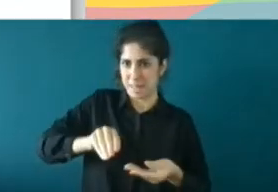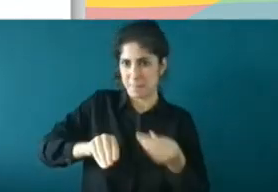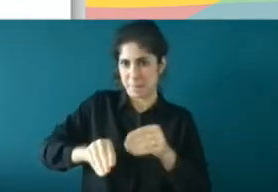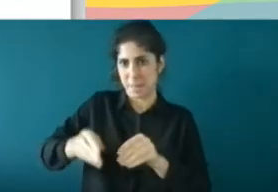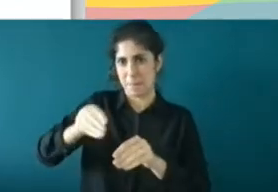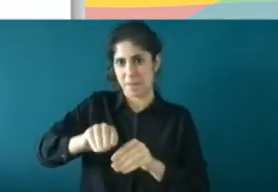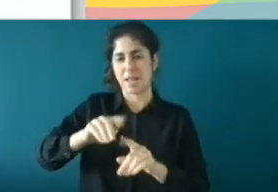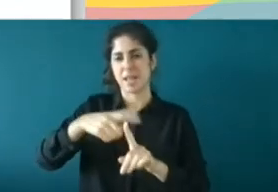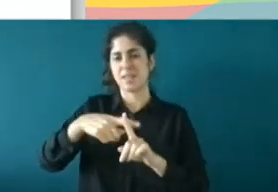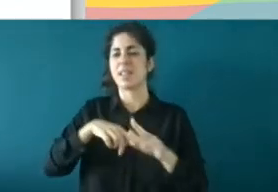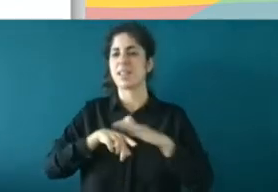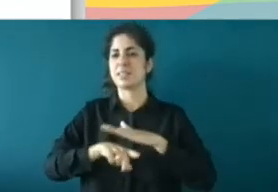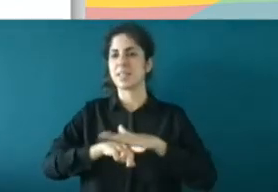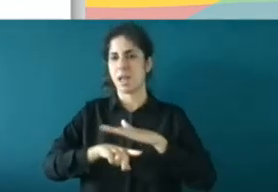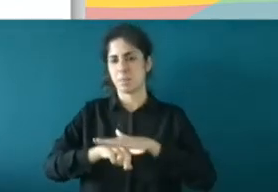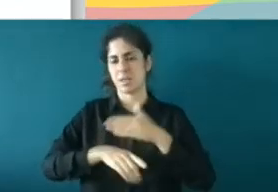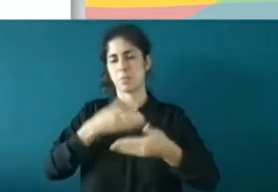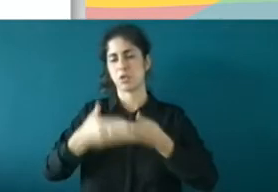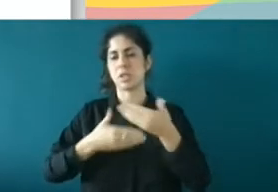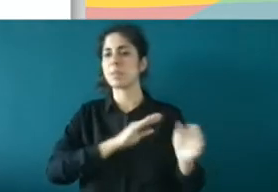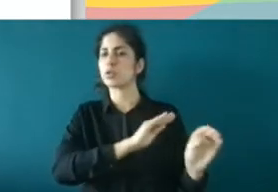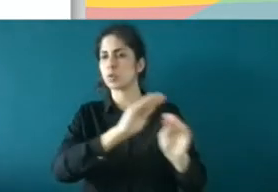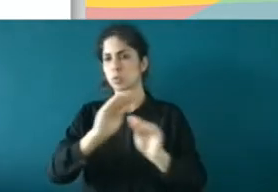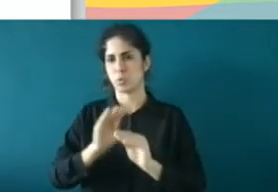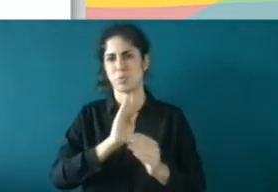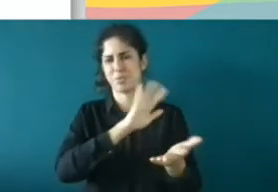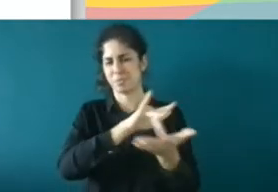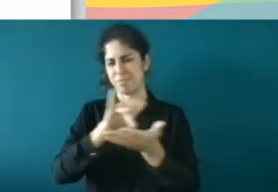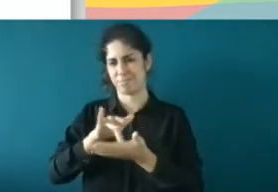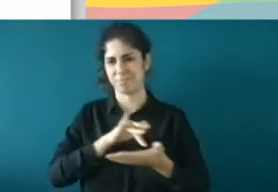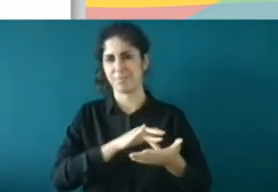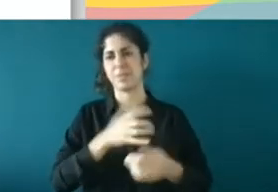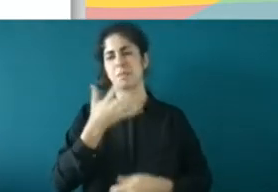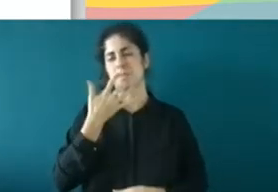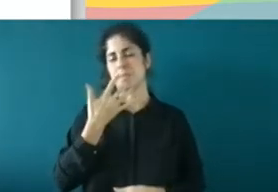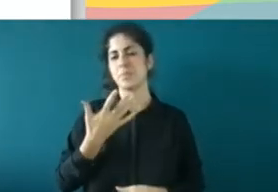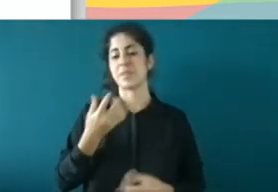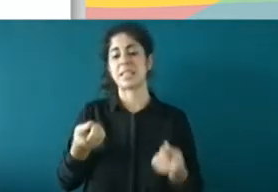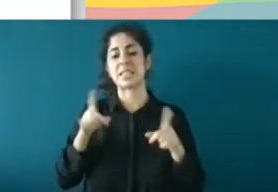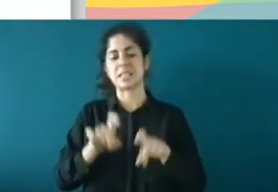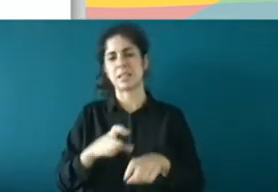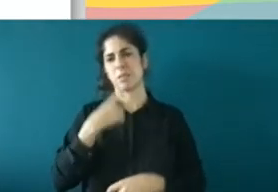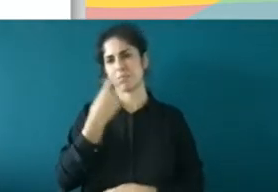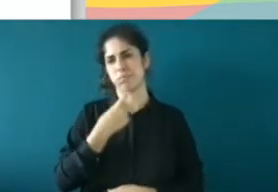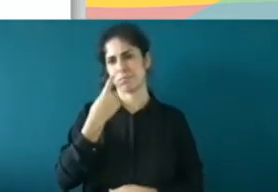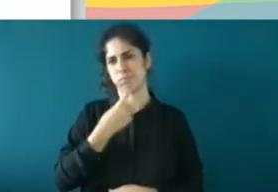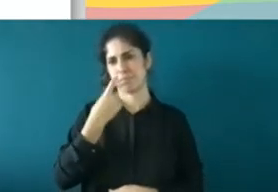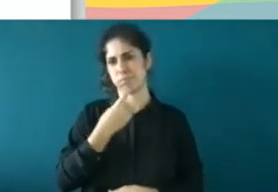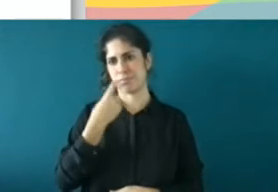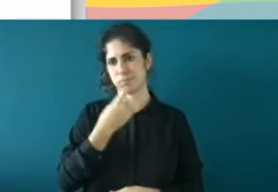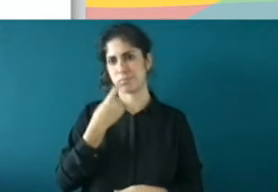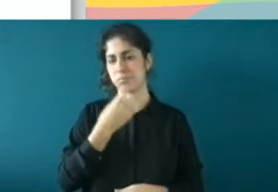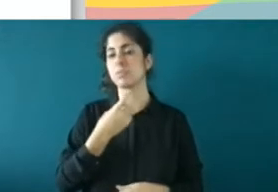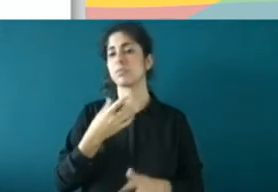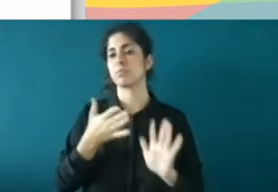tramitación de su procedimiento, ¿no? Pues, tardar en darle cita exponiéndoles a que sean en cualquier momento